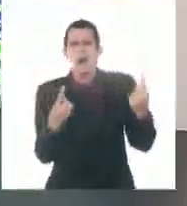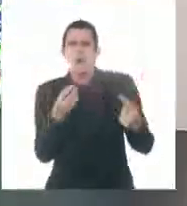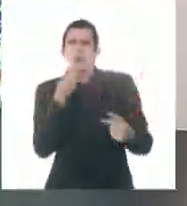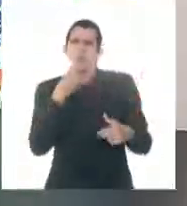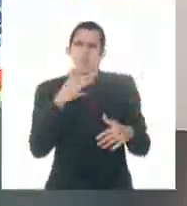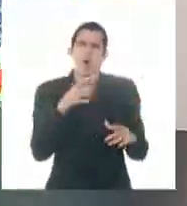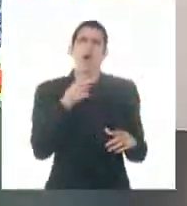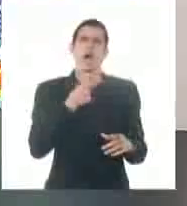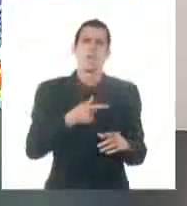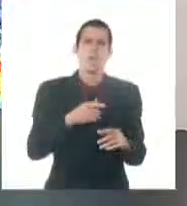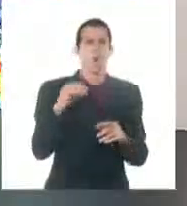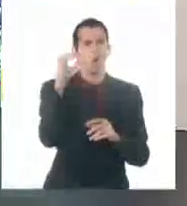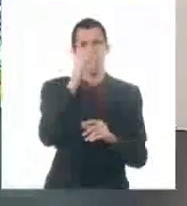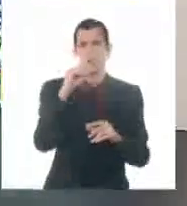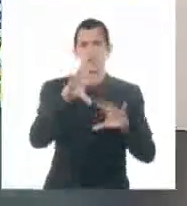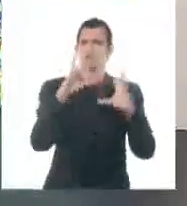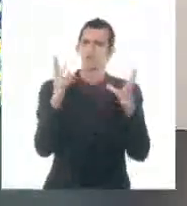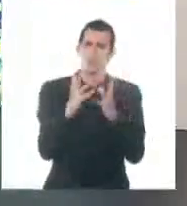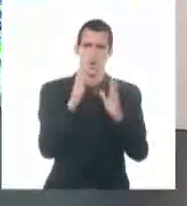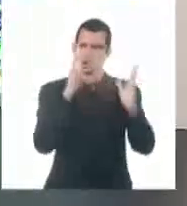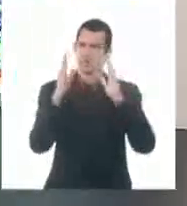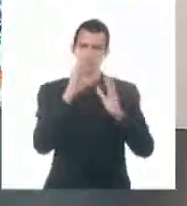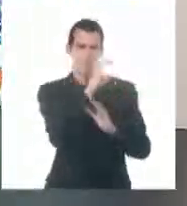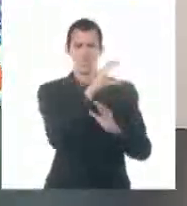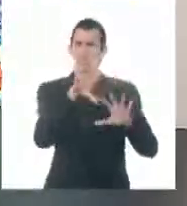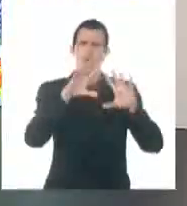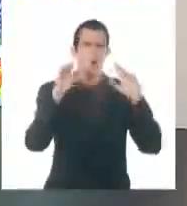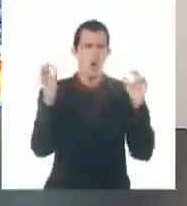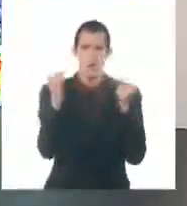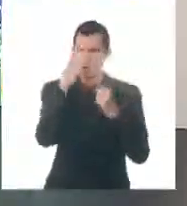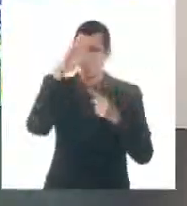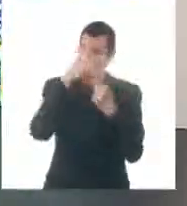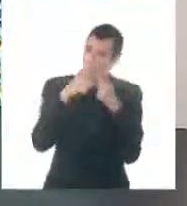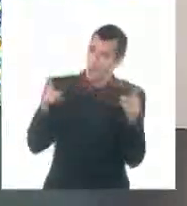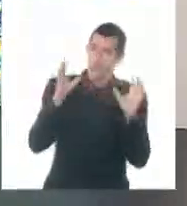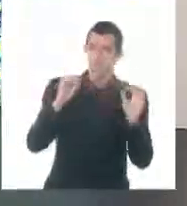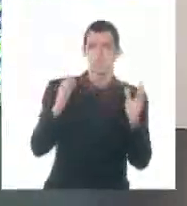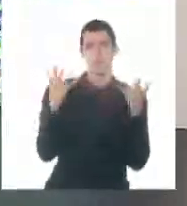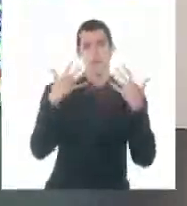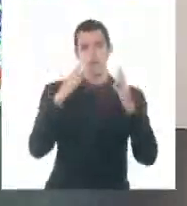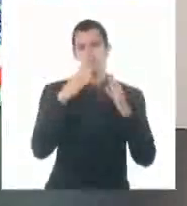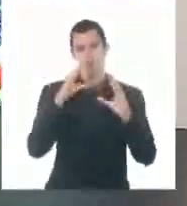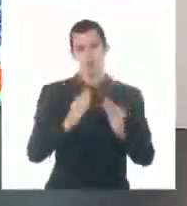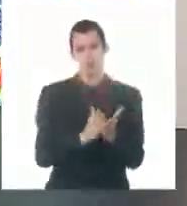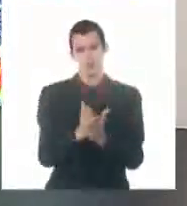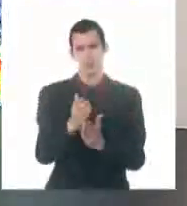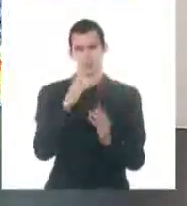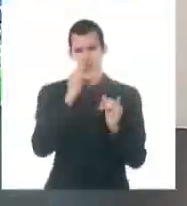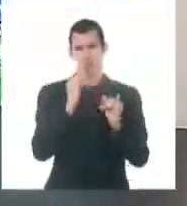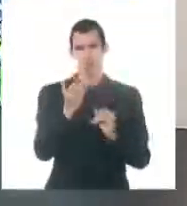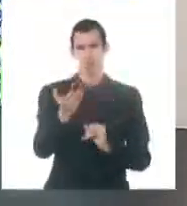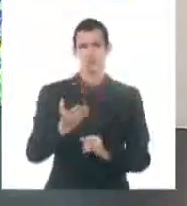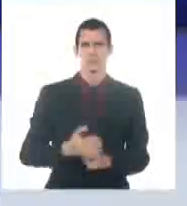jornadas muy calurosas en toda la chispa y la ocuana. Les reitero las buenas noches. Le invito a que continúe aquí en la Sintonía del Estelar.